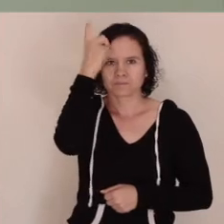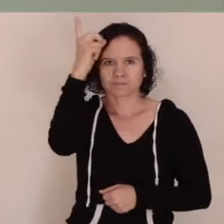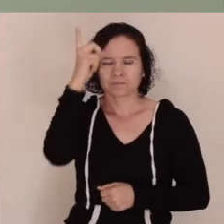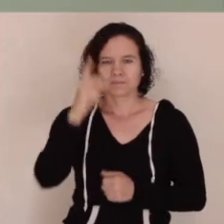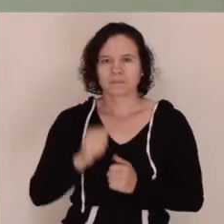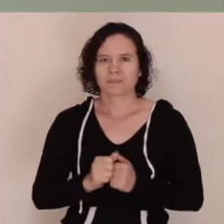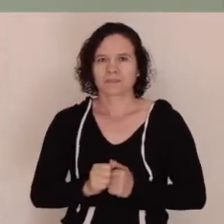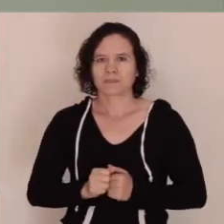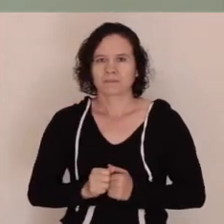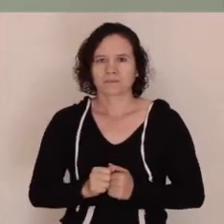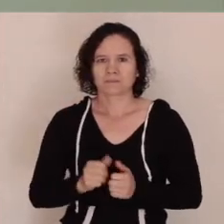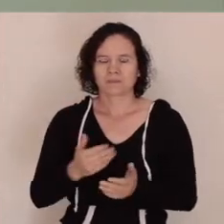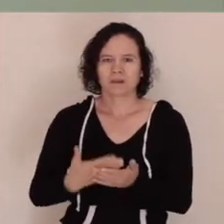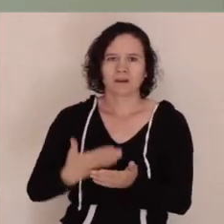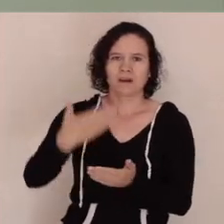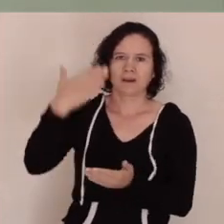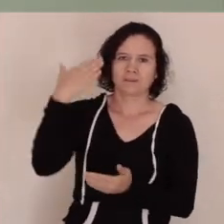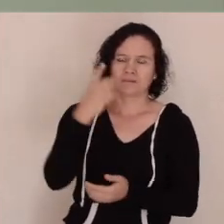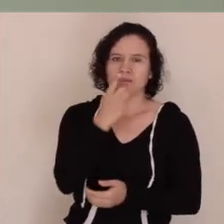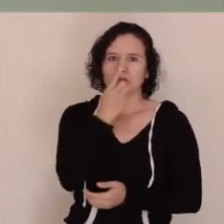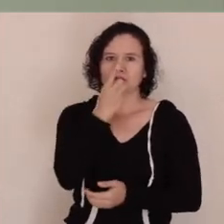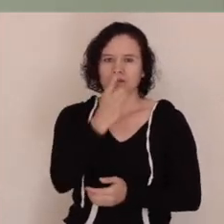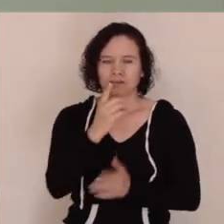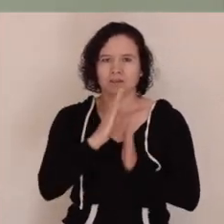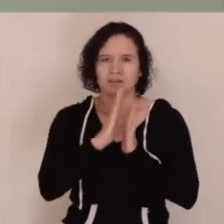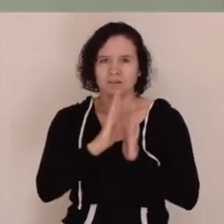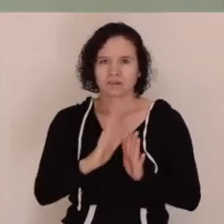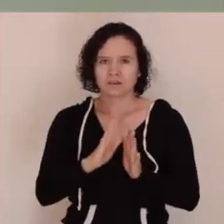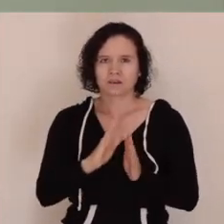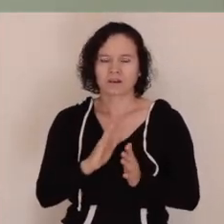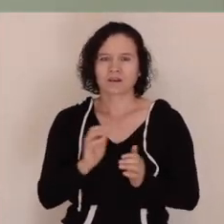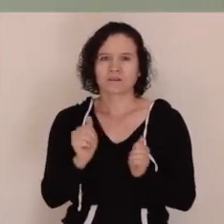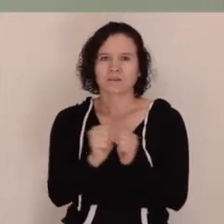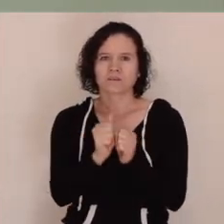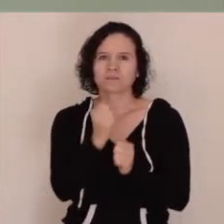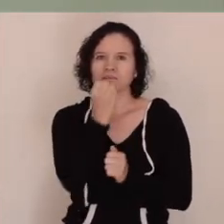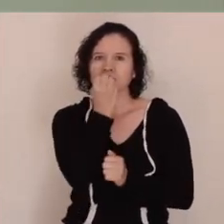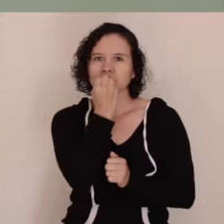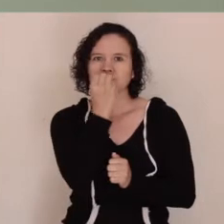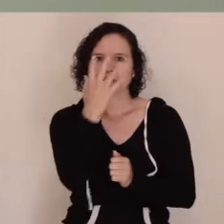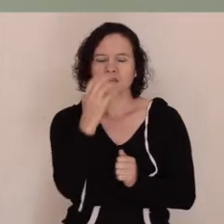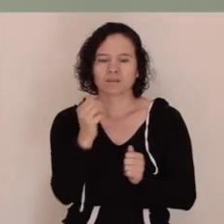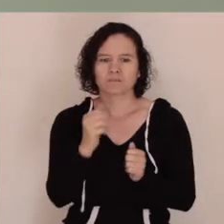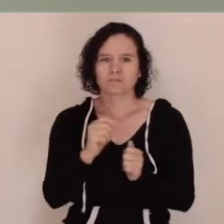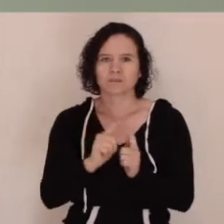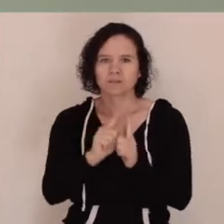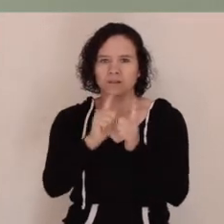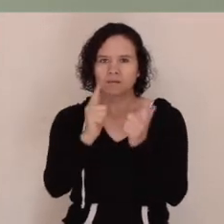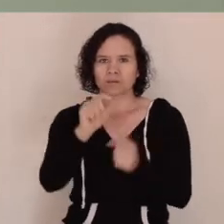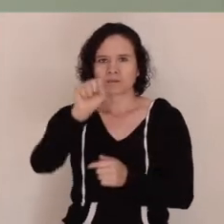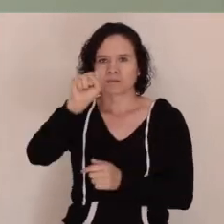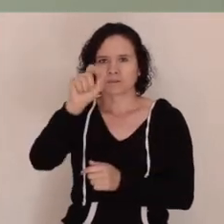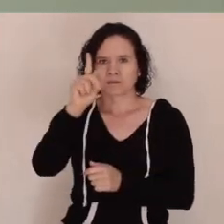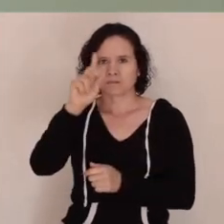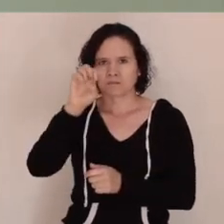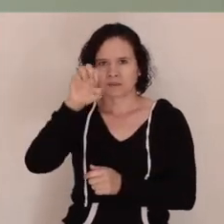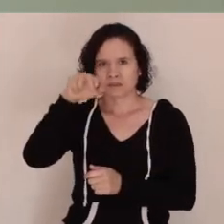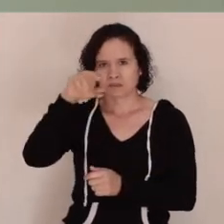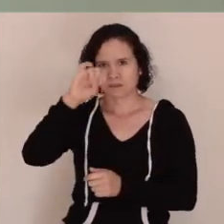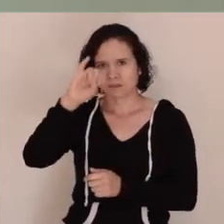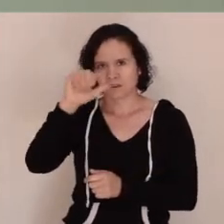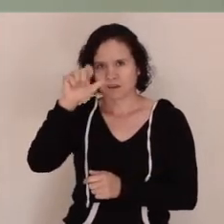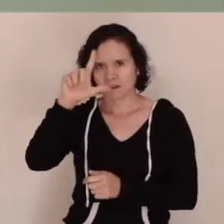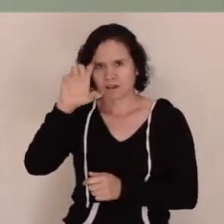Escritura. Como en otro momento lo he comentado, el rezo de los Salmos, los libros